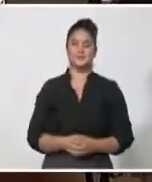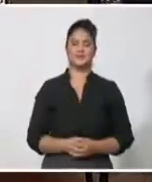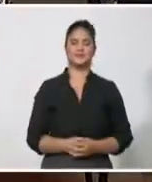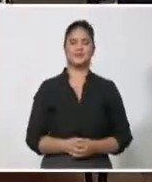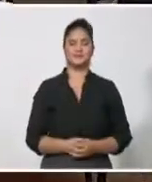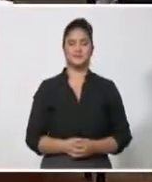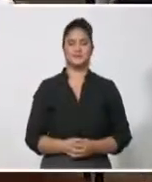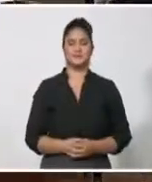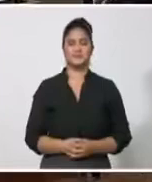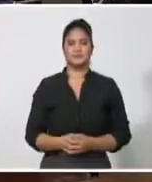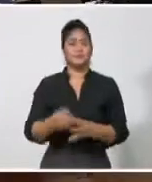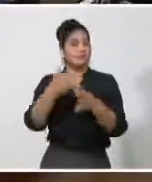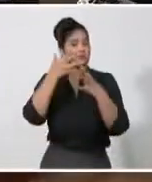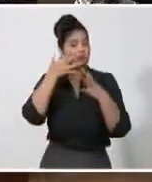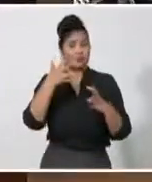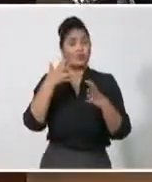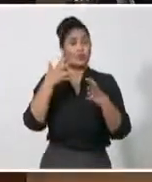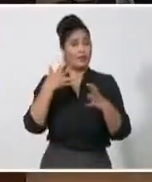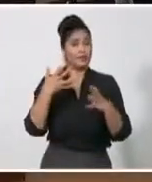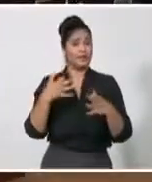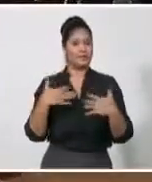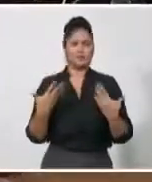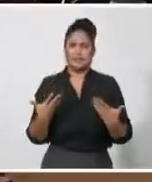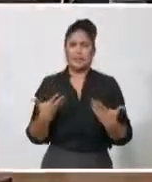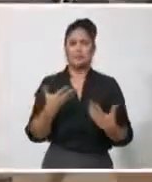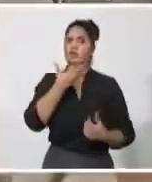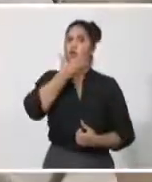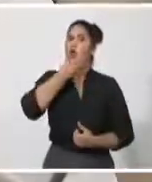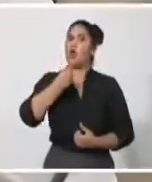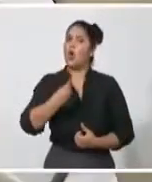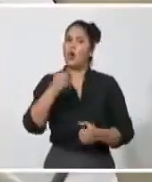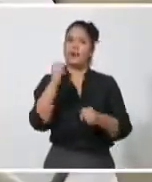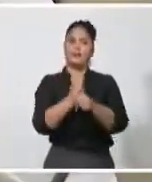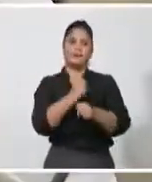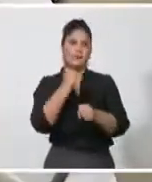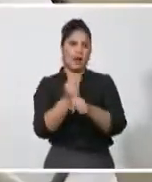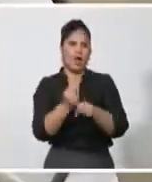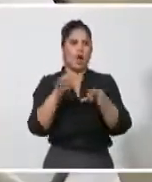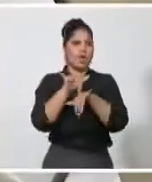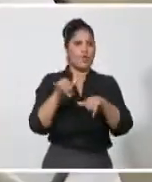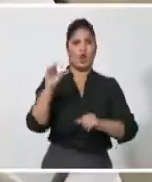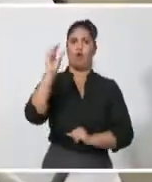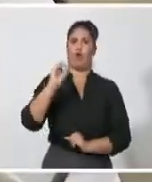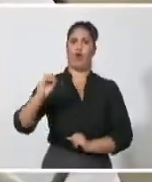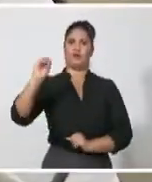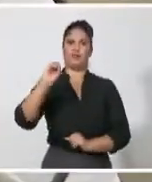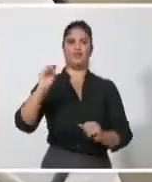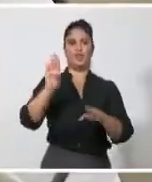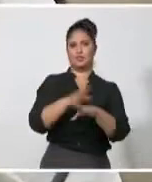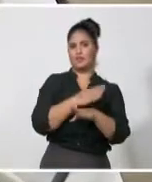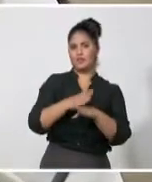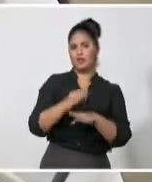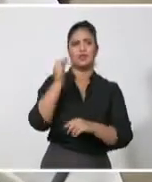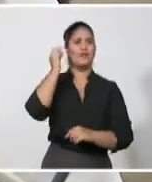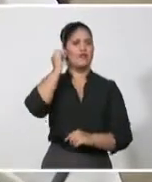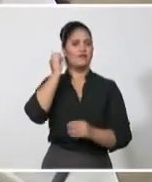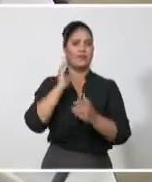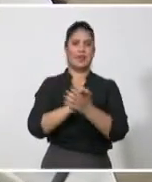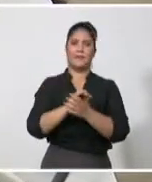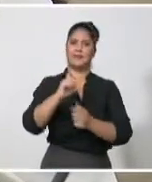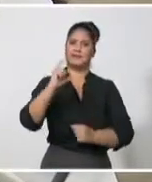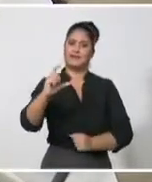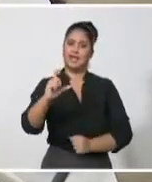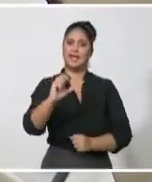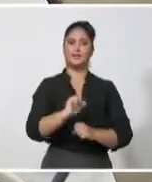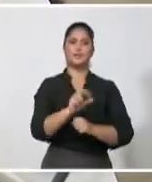en el trabajo político e ideológico están llamadas a jugar las organizaciones de base del partido. Nosotros pensamos que los núcleos del partido